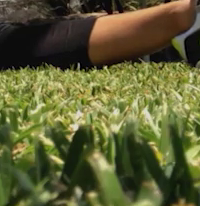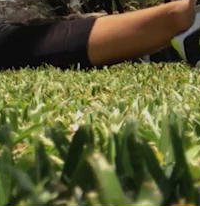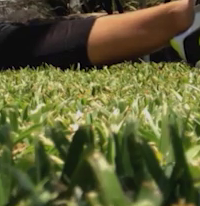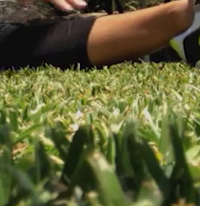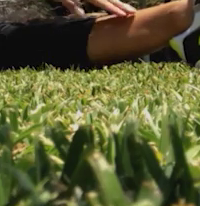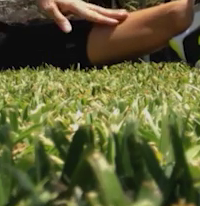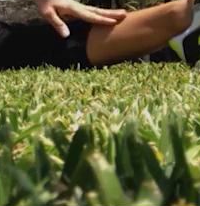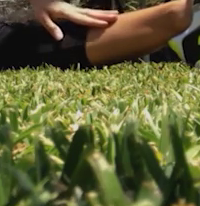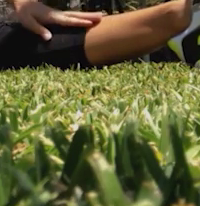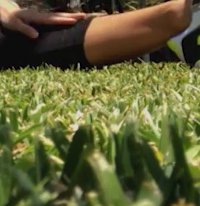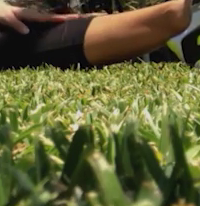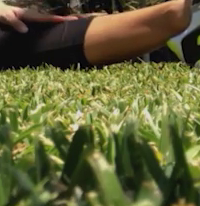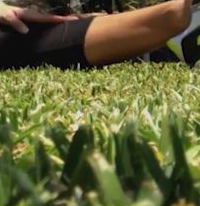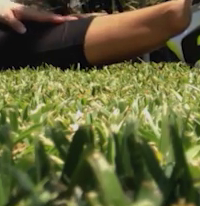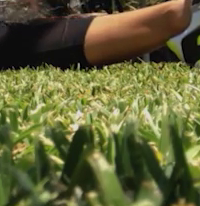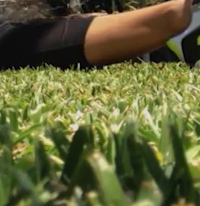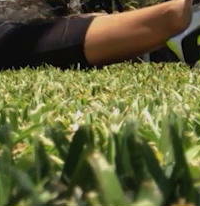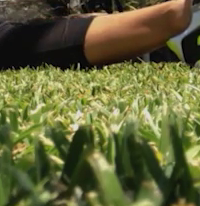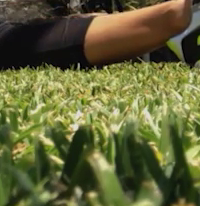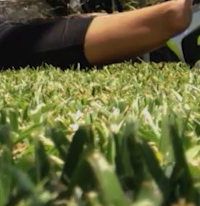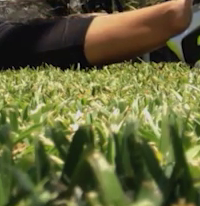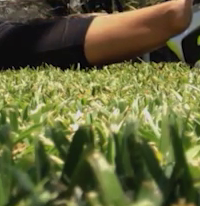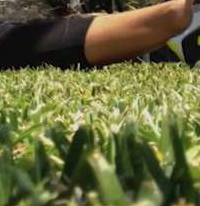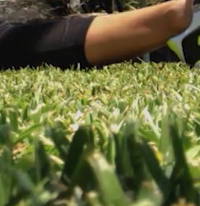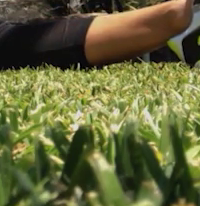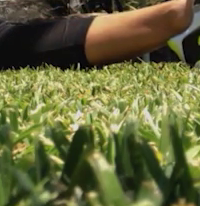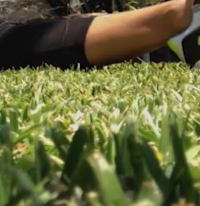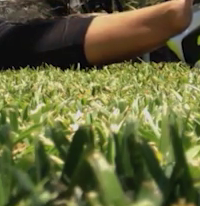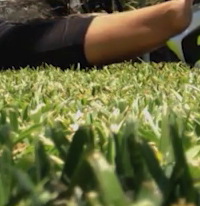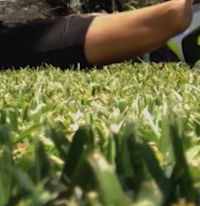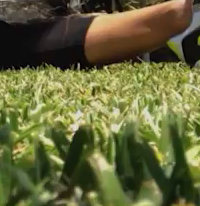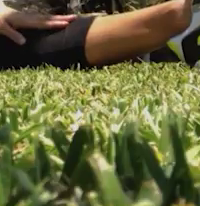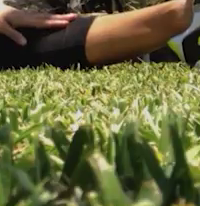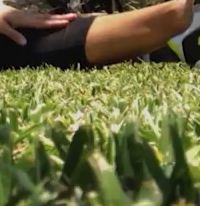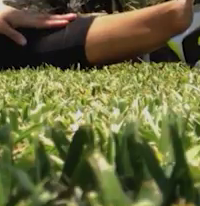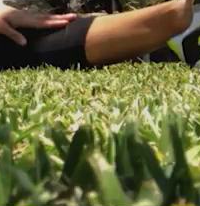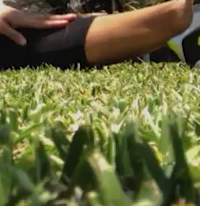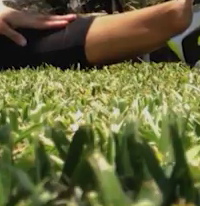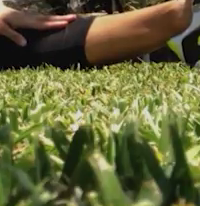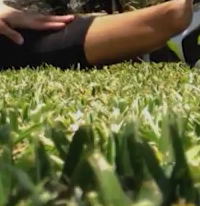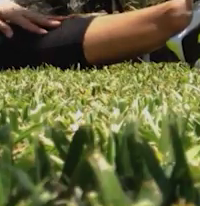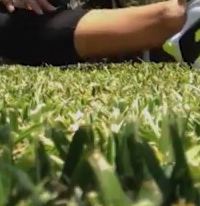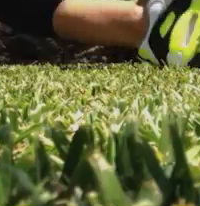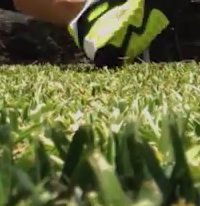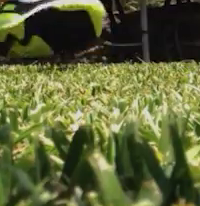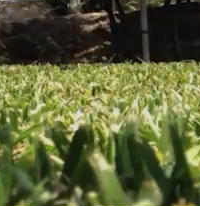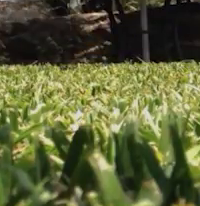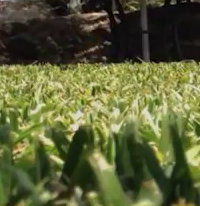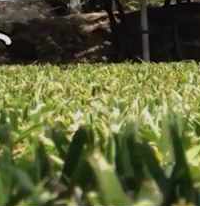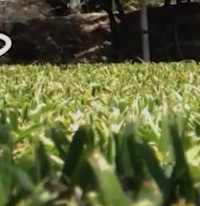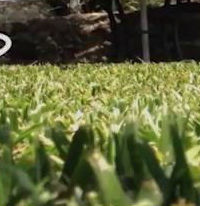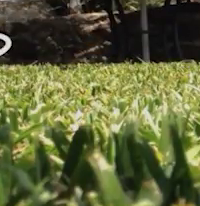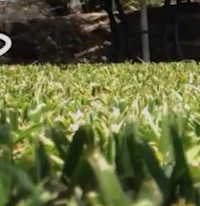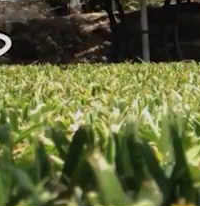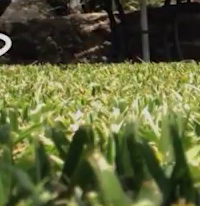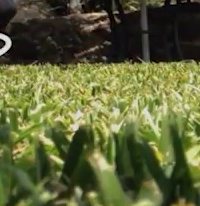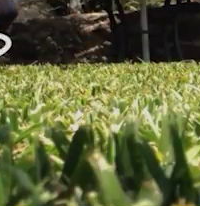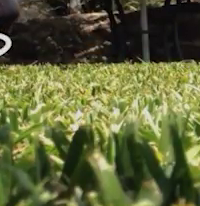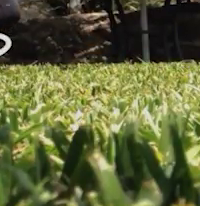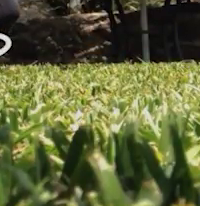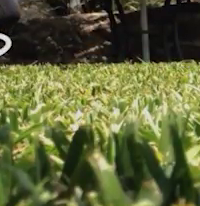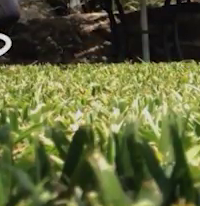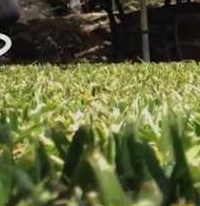Ok. Regresamos. Ahora lo que vamos a hacer es vamos a meter la pierna que más quieran